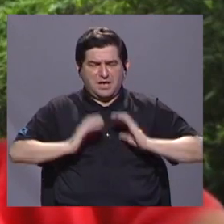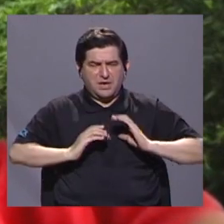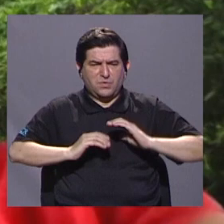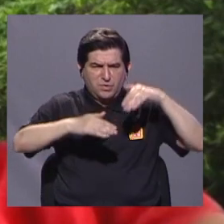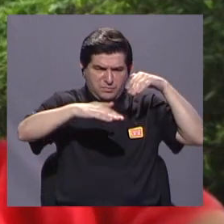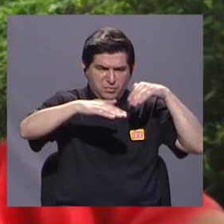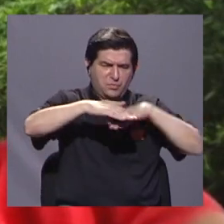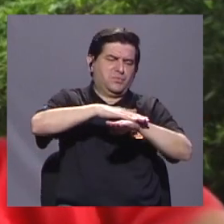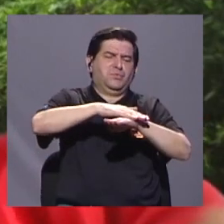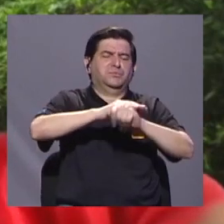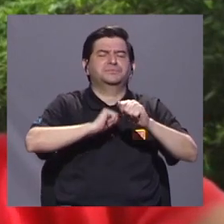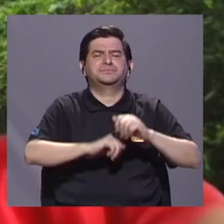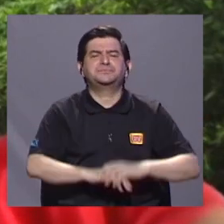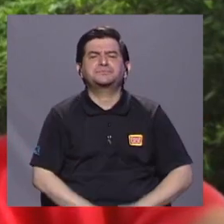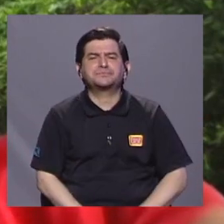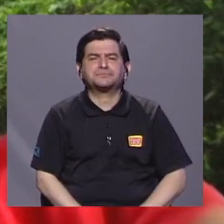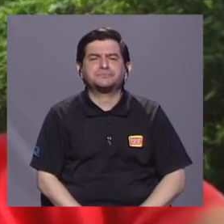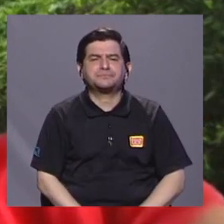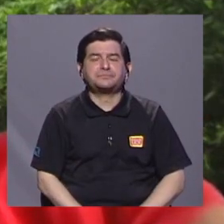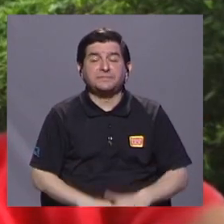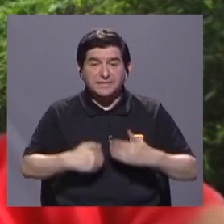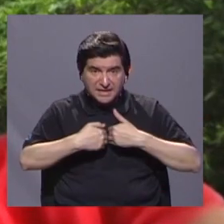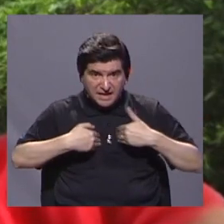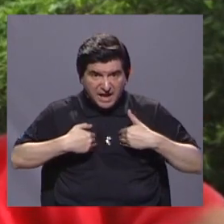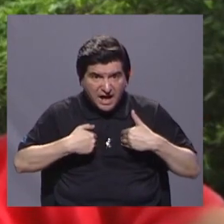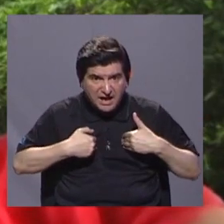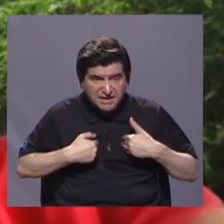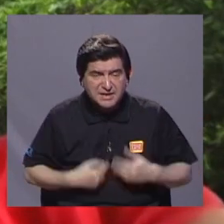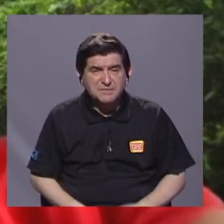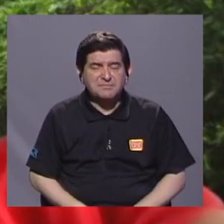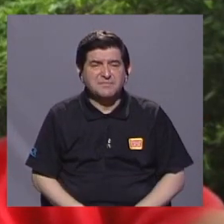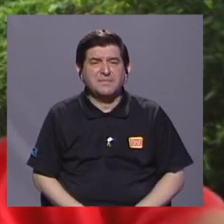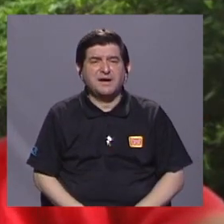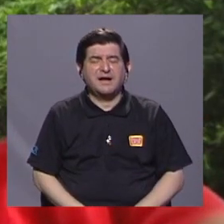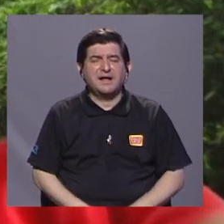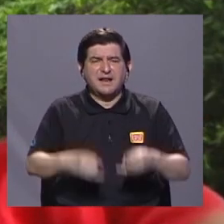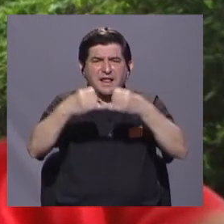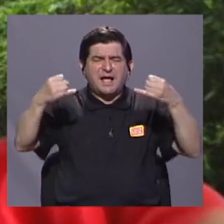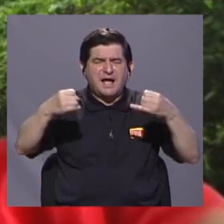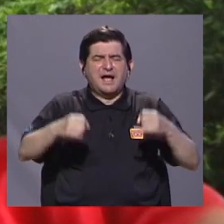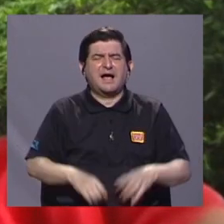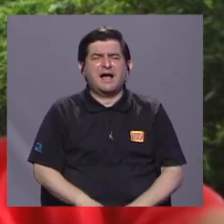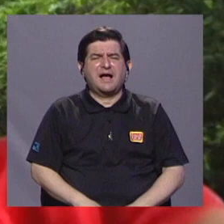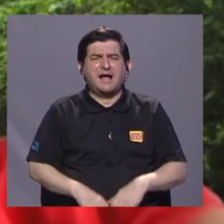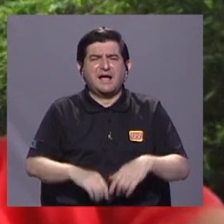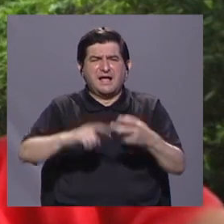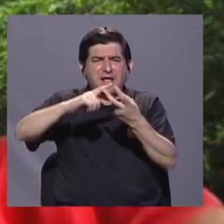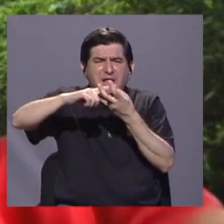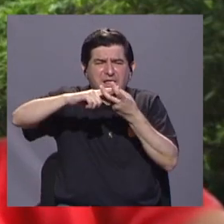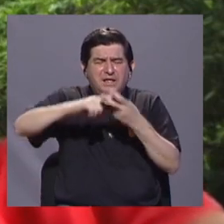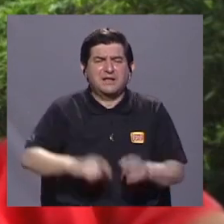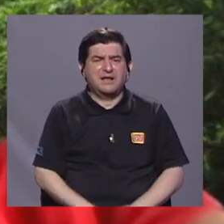los entierran. Cuando el animal quedó entendido eléctrico, la copa lo baja, en muchas ocasiones el animal lo dejan sobre